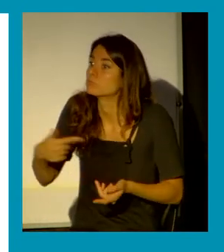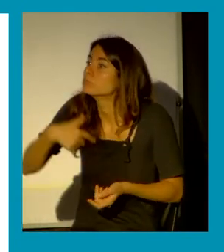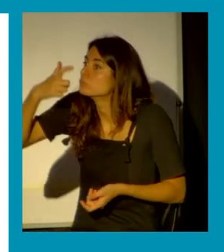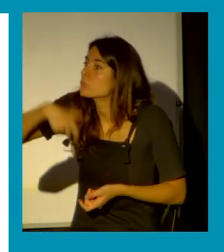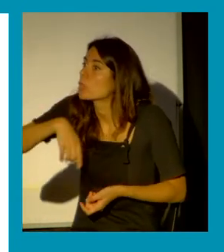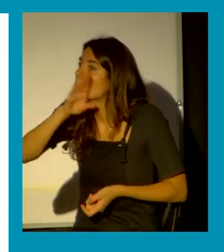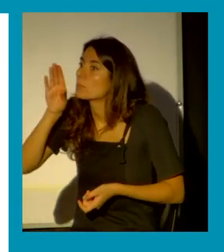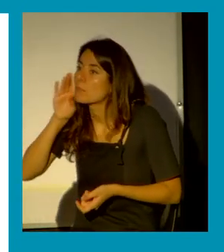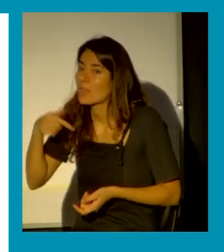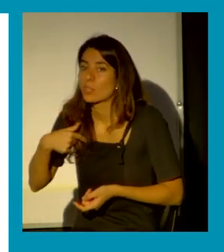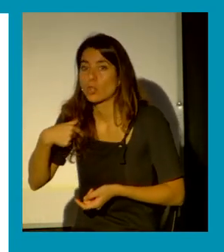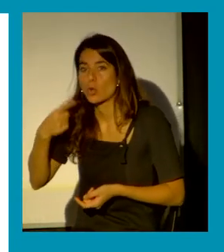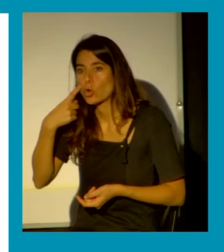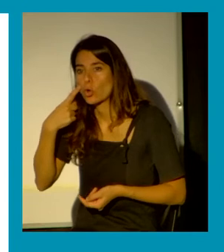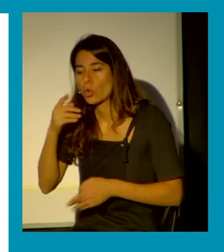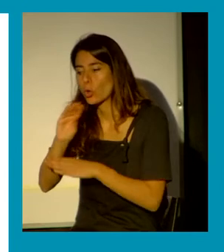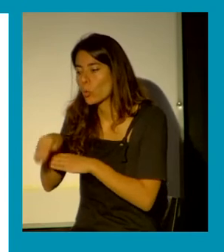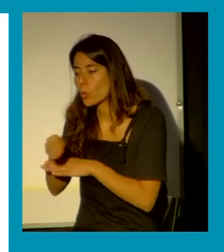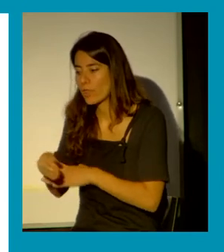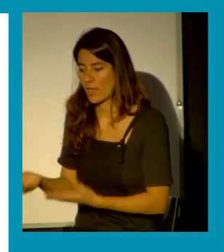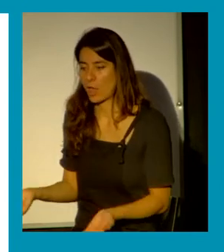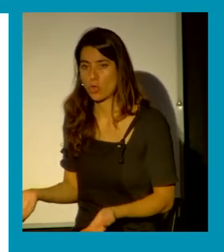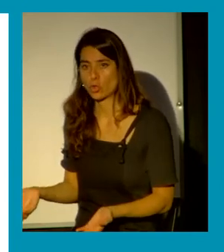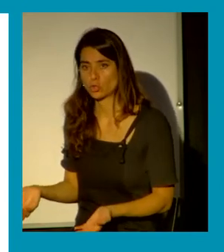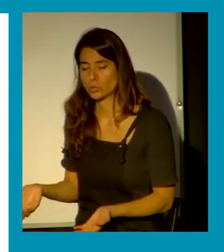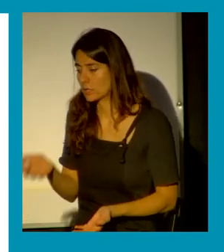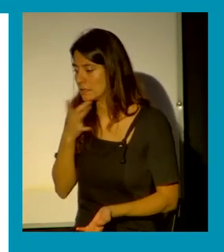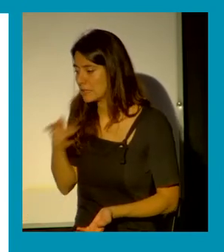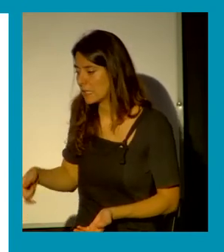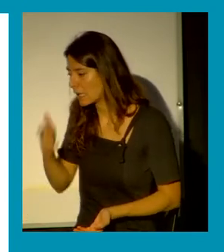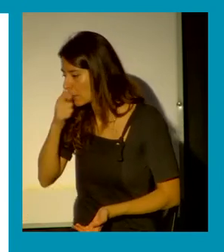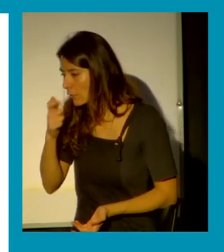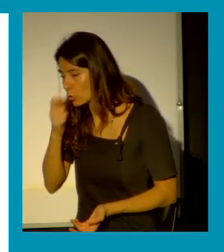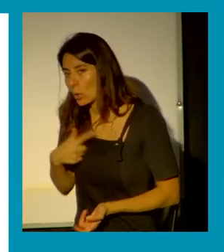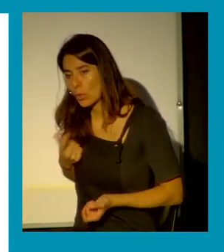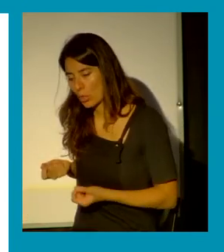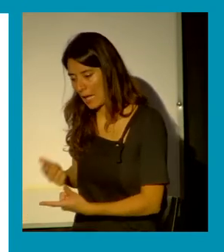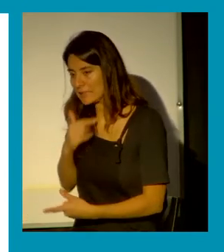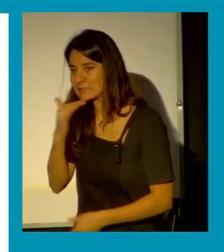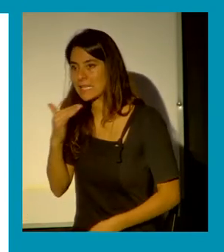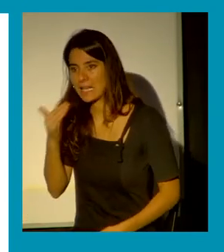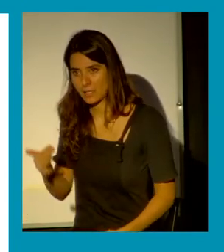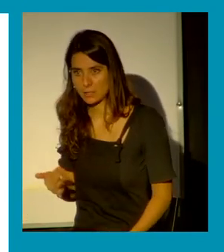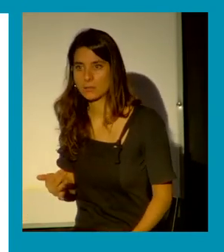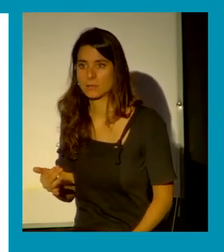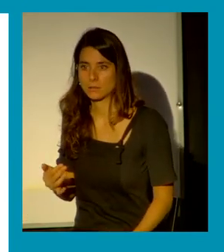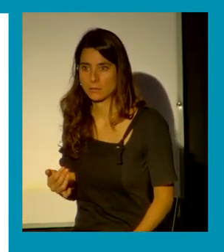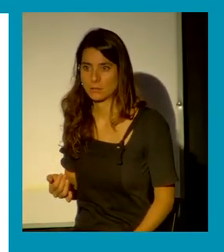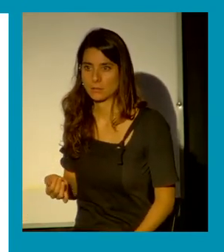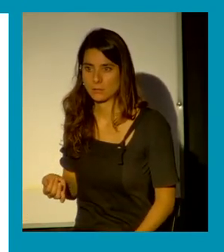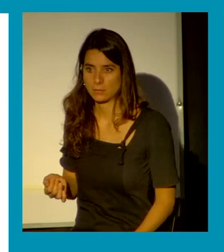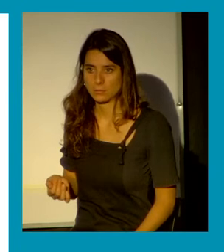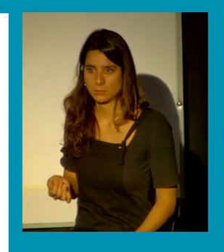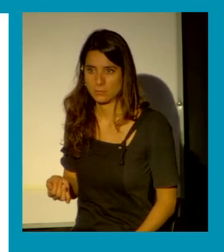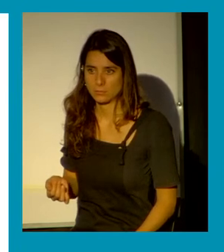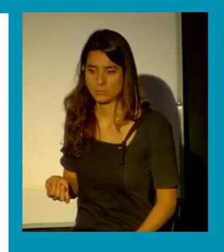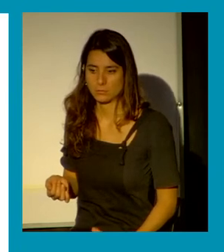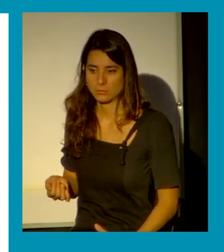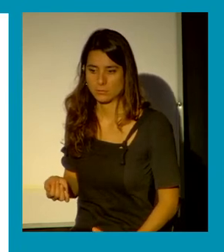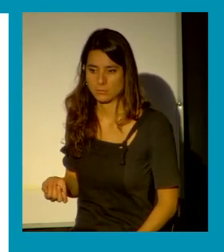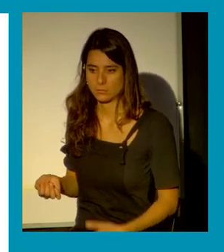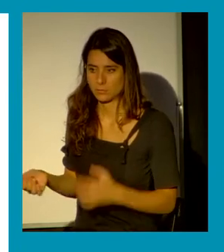madre que conoce los cuidados para un refrio le sé dar un darse esto llevado en un ámbito digamos donde no hay un